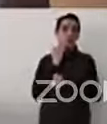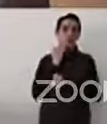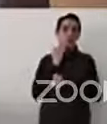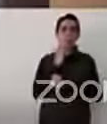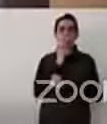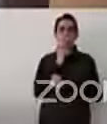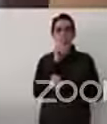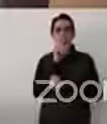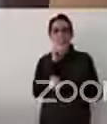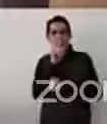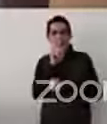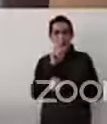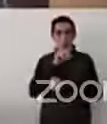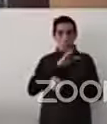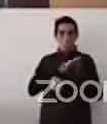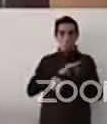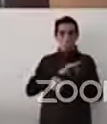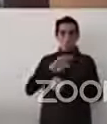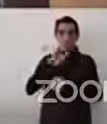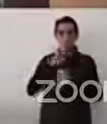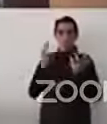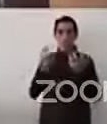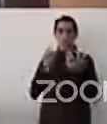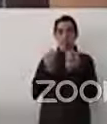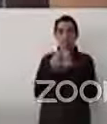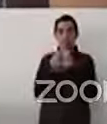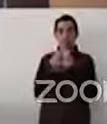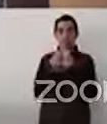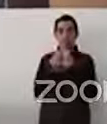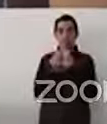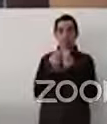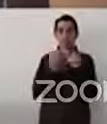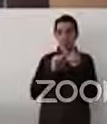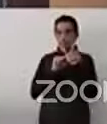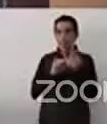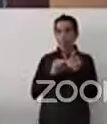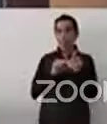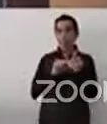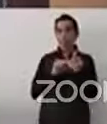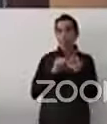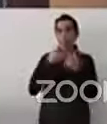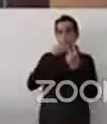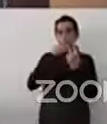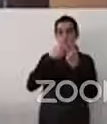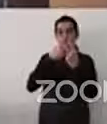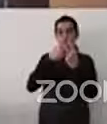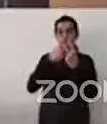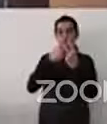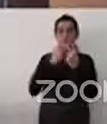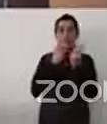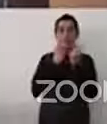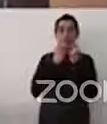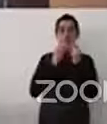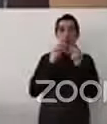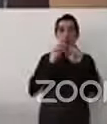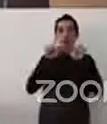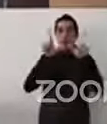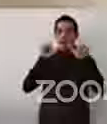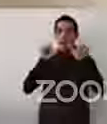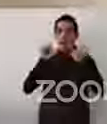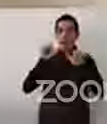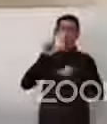Diálogos por la Inclusión. Así que Roberto tiene la palabra. Gracias por acompañarnos.